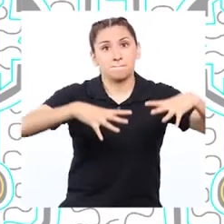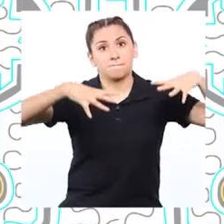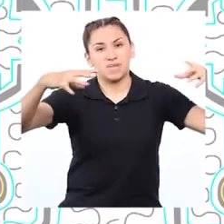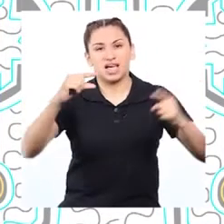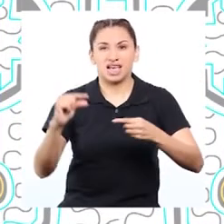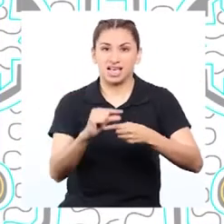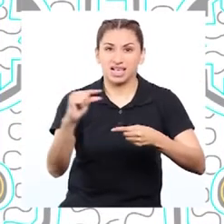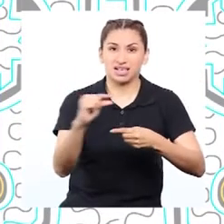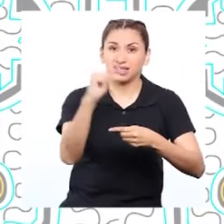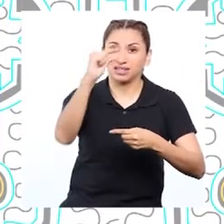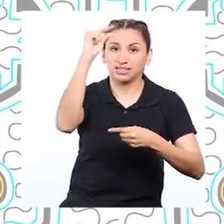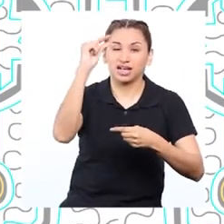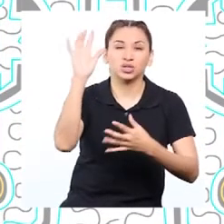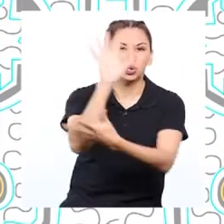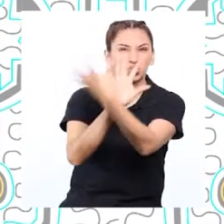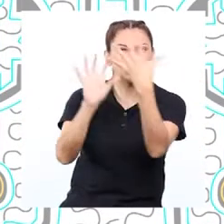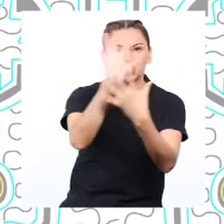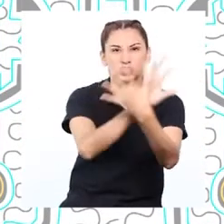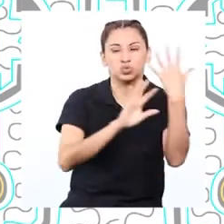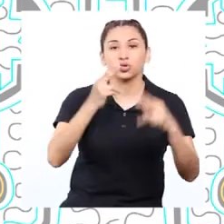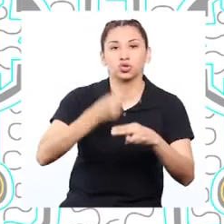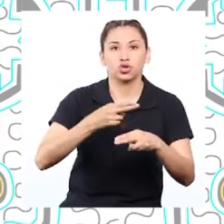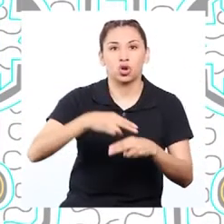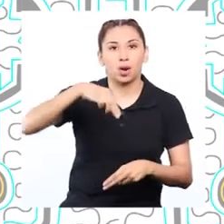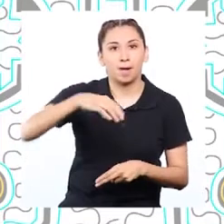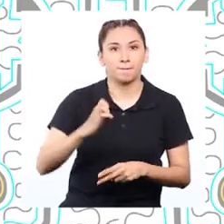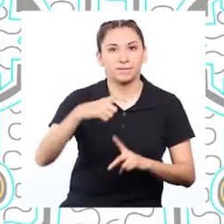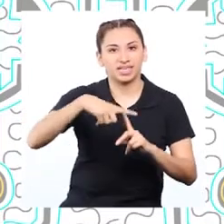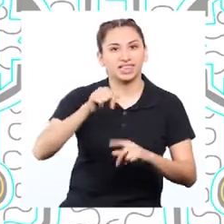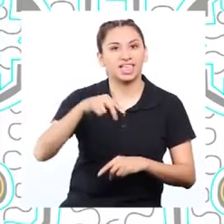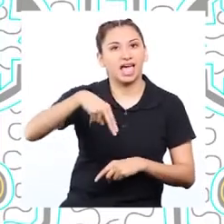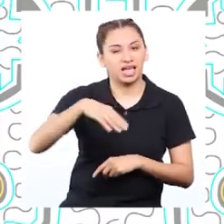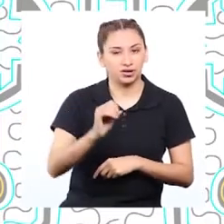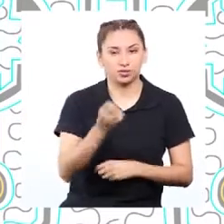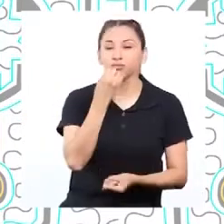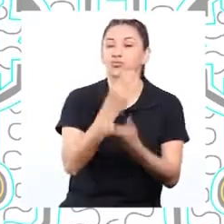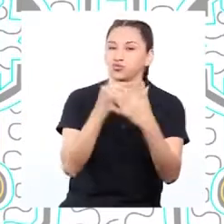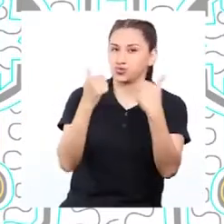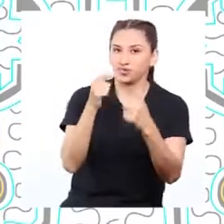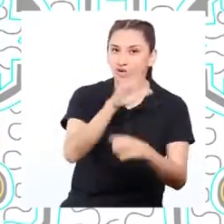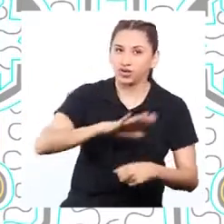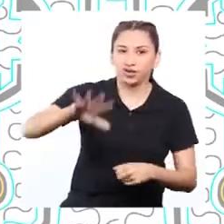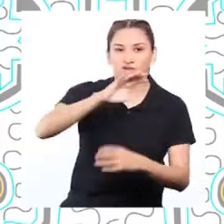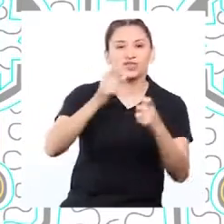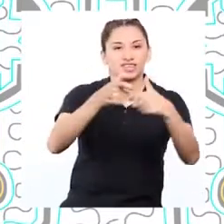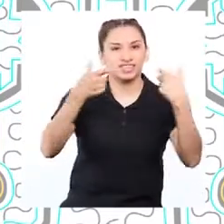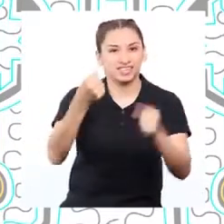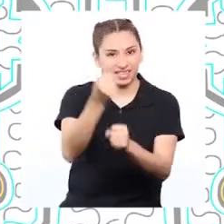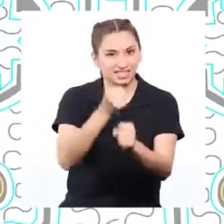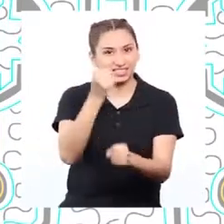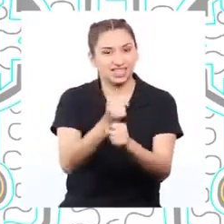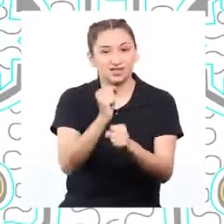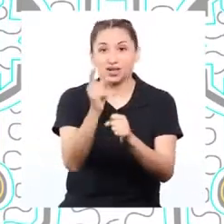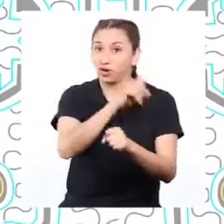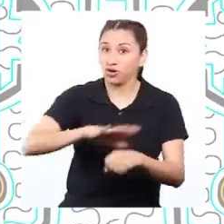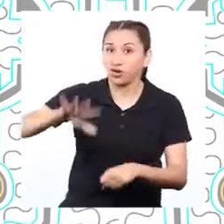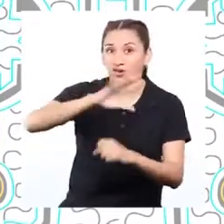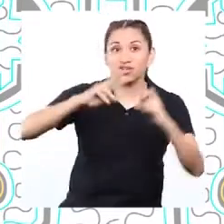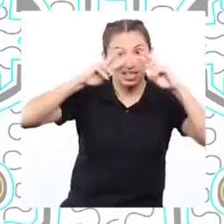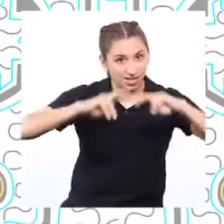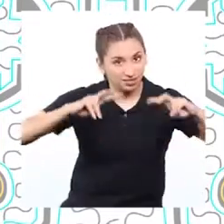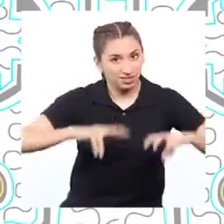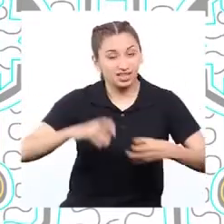generan exceso del gas de efecto invernadero llamado metano. Muy bien, han hecho un gran trabajo.